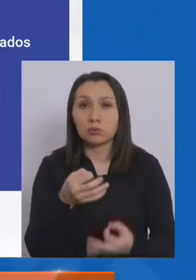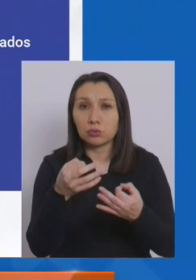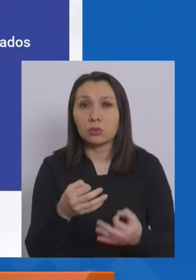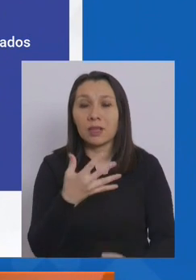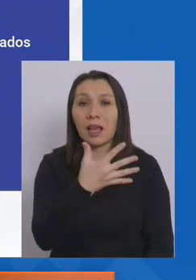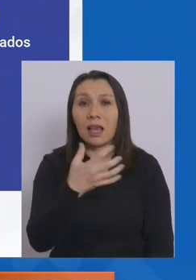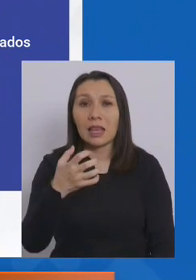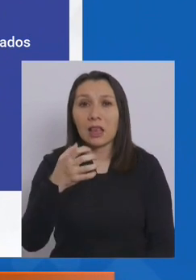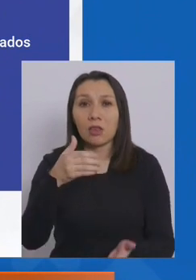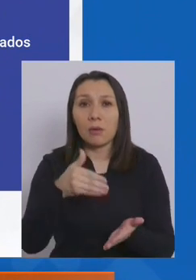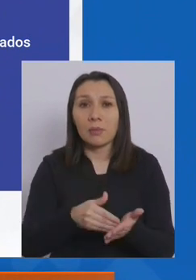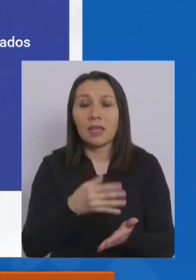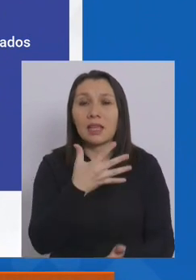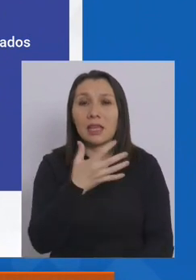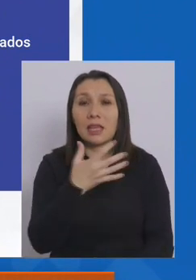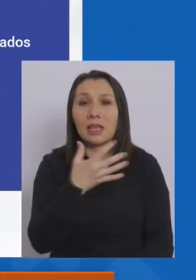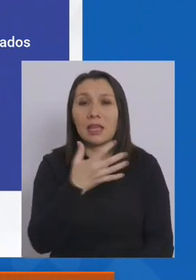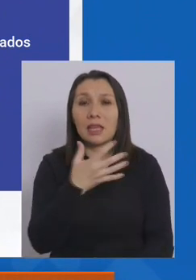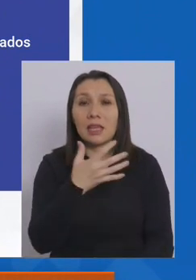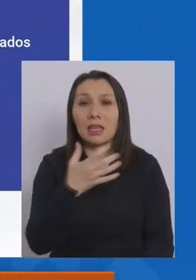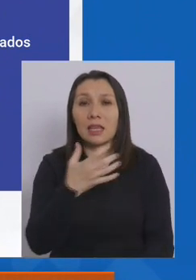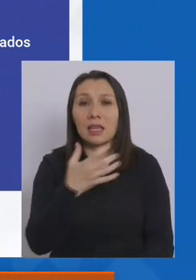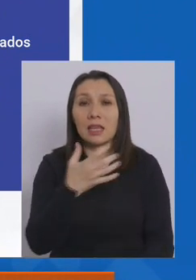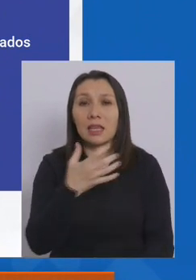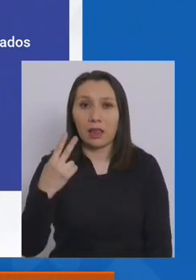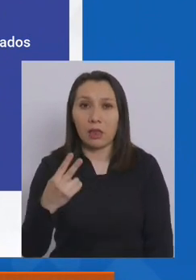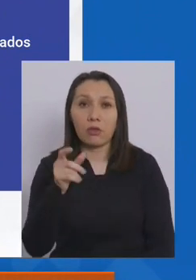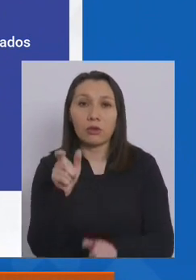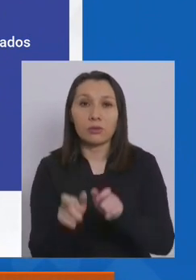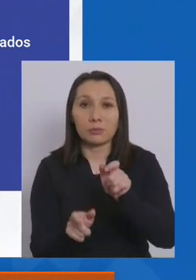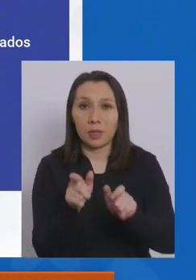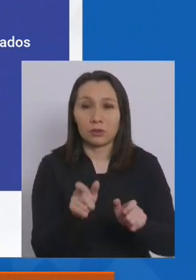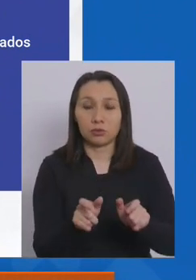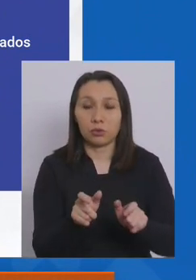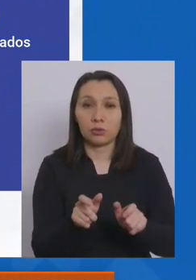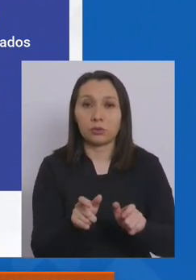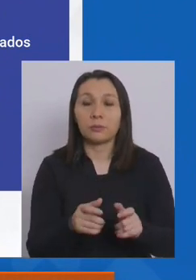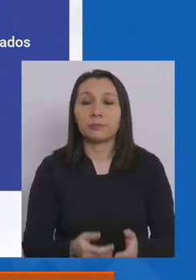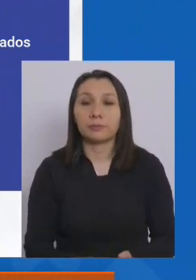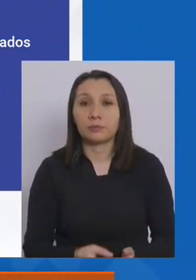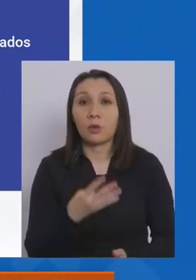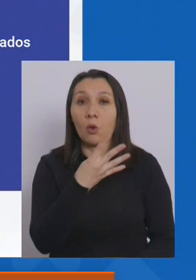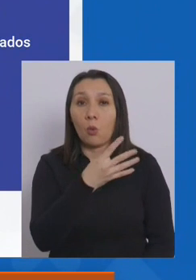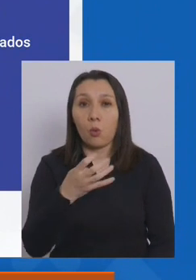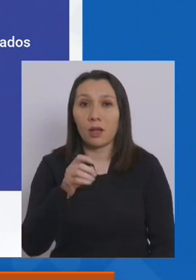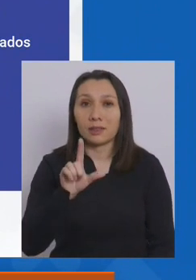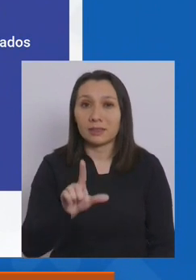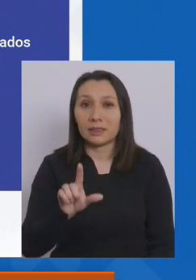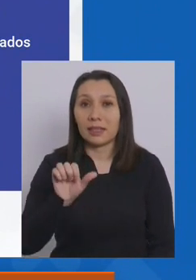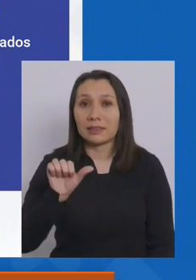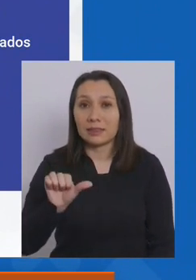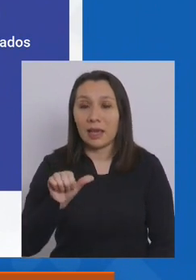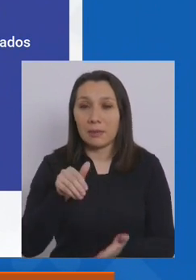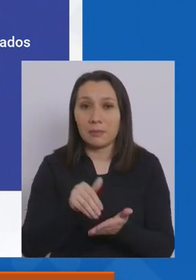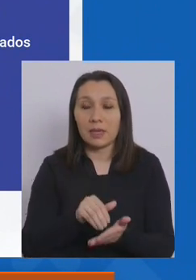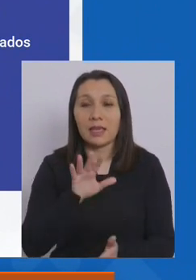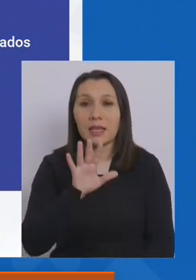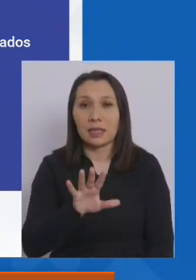a 500.542 casos, siendo 476